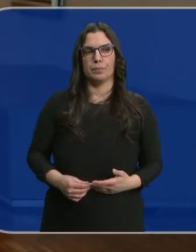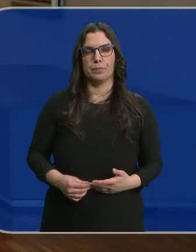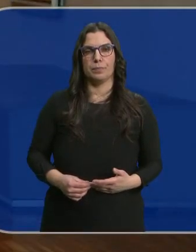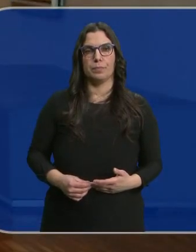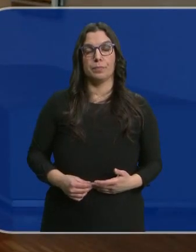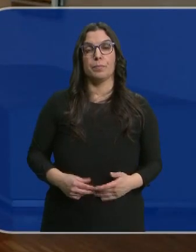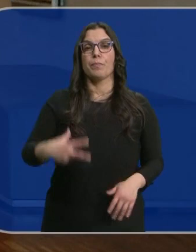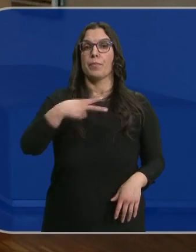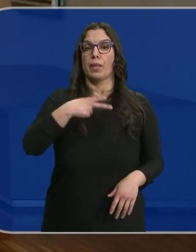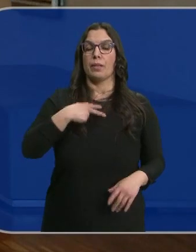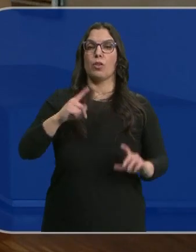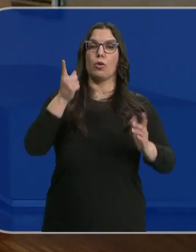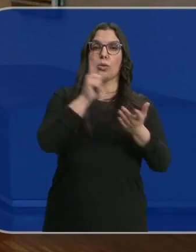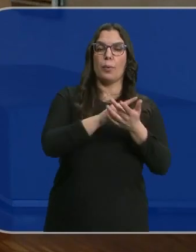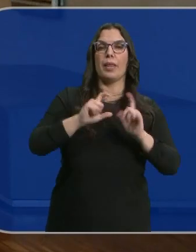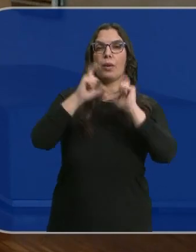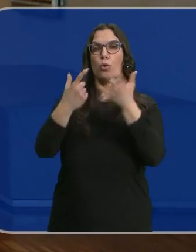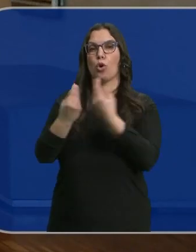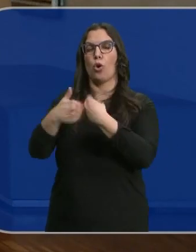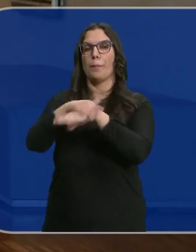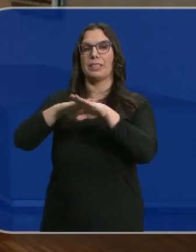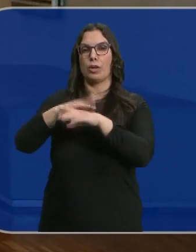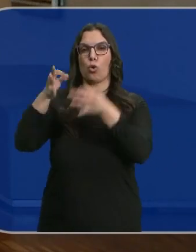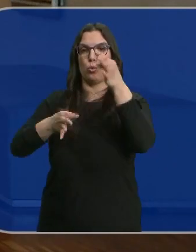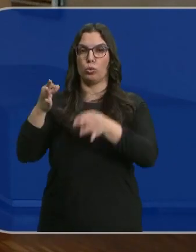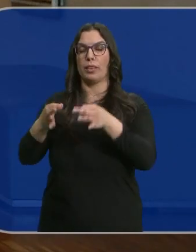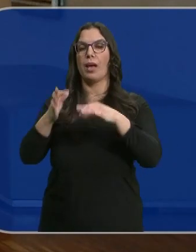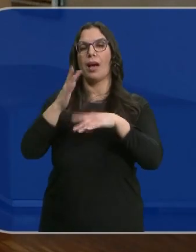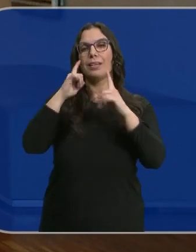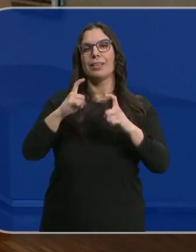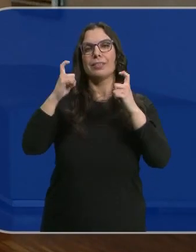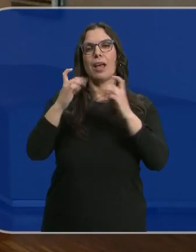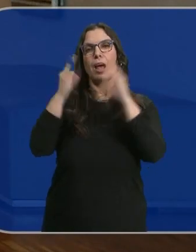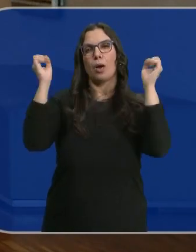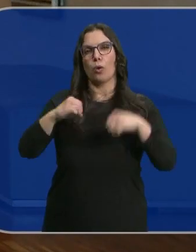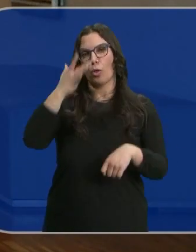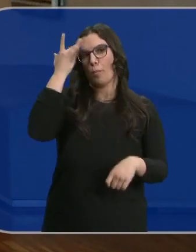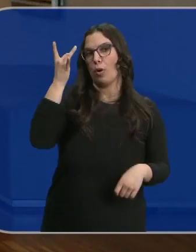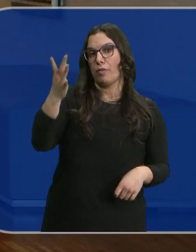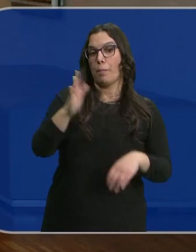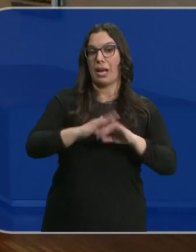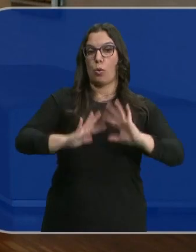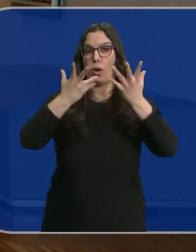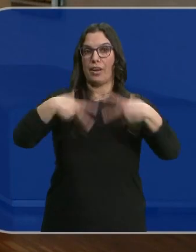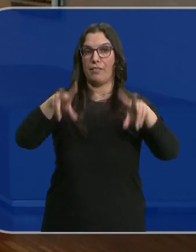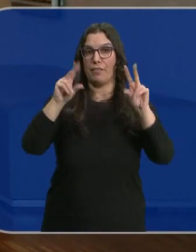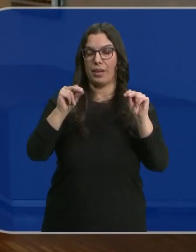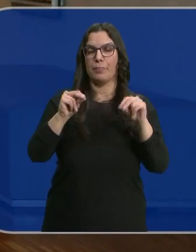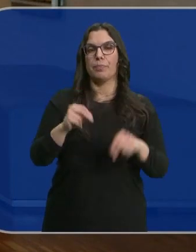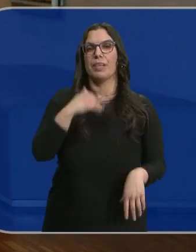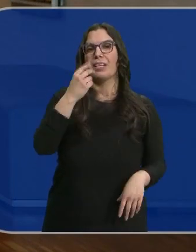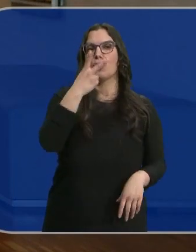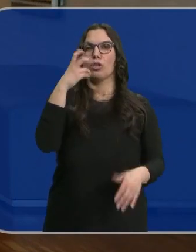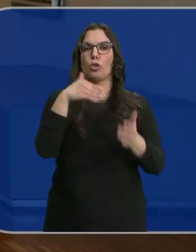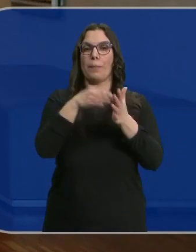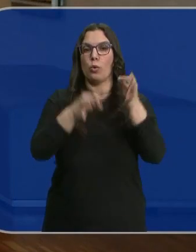Los letrados han vuelto a reunirse con representantes del Ministerio de Justicia para ver si por fin alcanzaban un acuerdo que terminara con la huelga. Cerca de